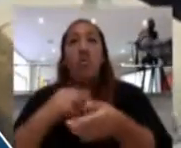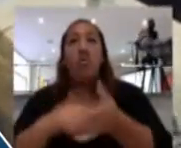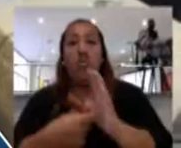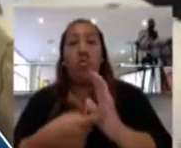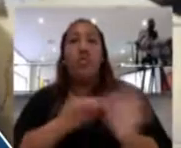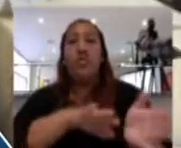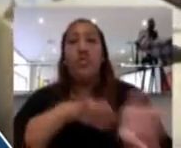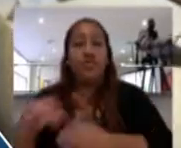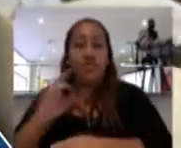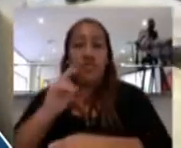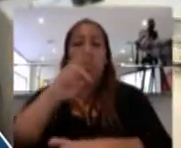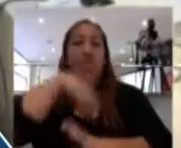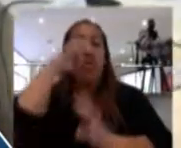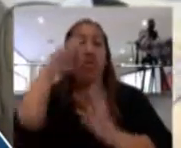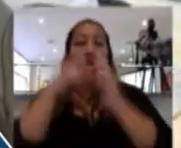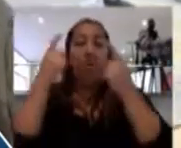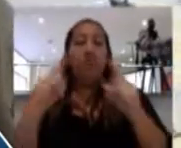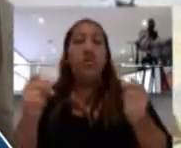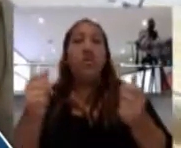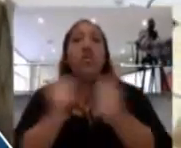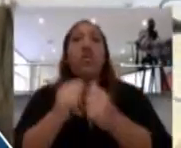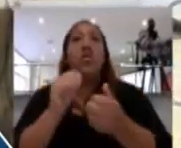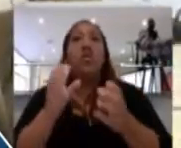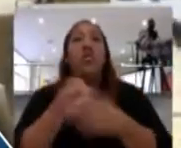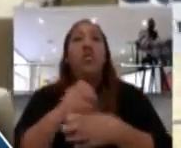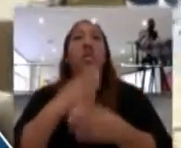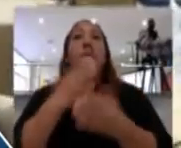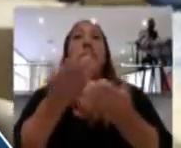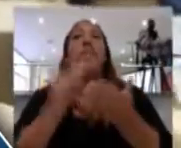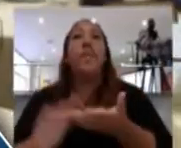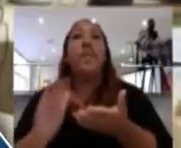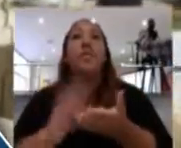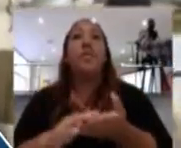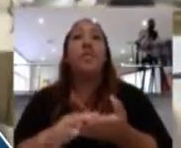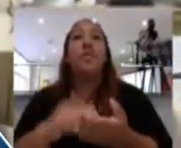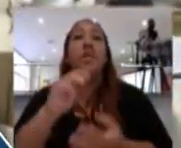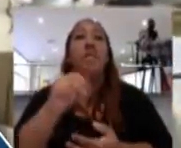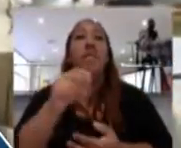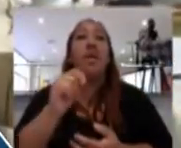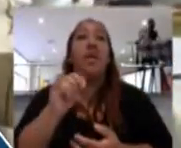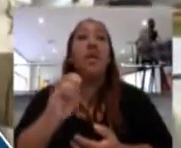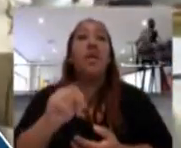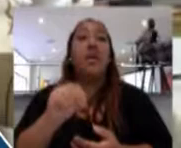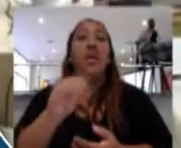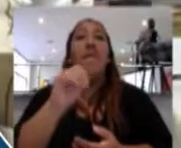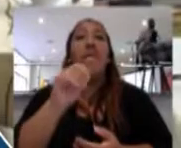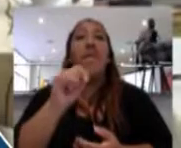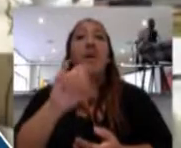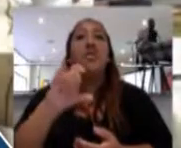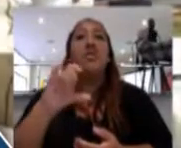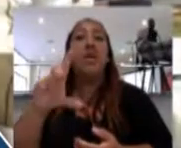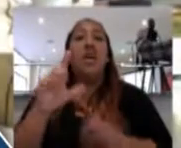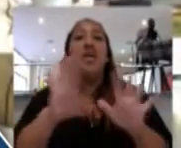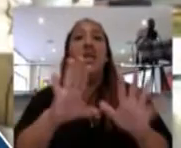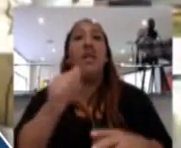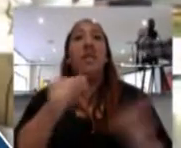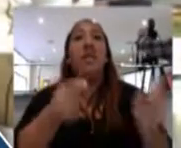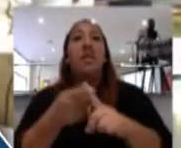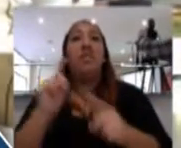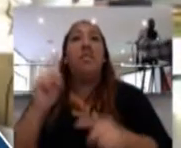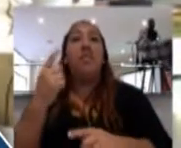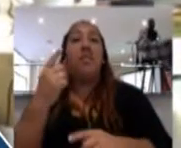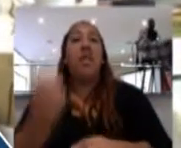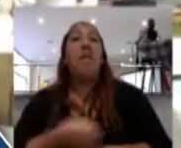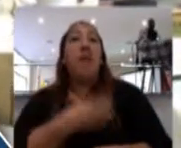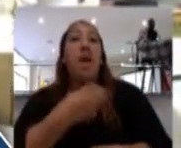Proyecto de acuerdo del Consejo que aprueba la licencia solicitada por el regidor Martín Marcial Bustamante Castro del 10 de abril al 1 de